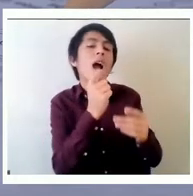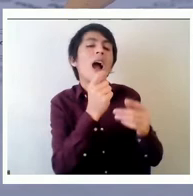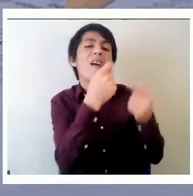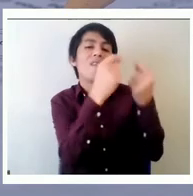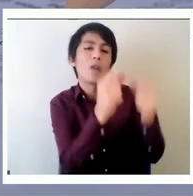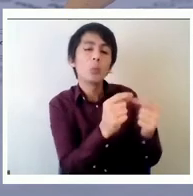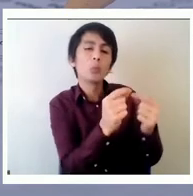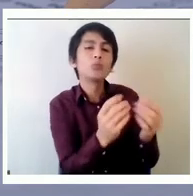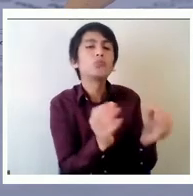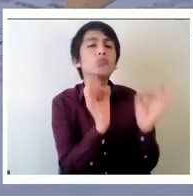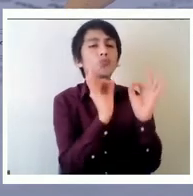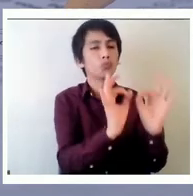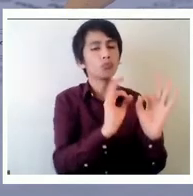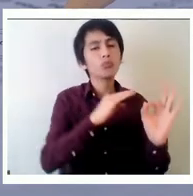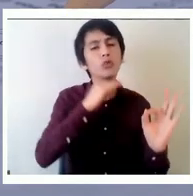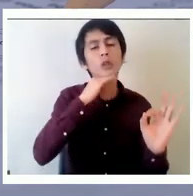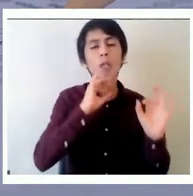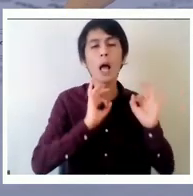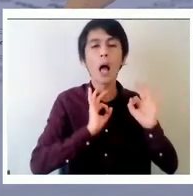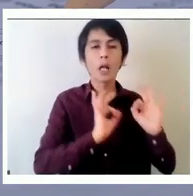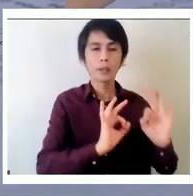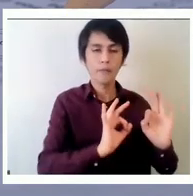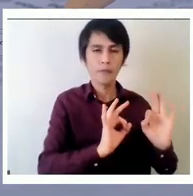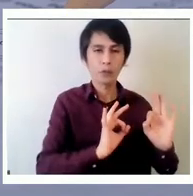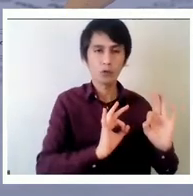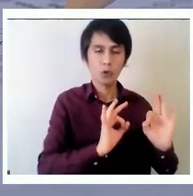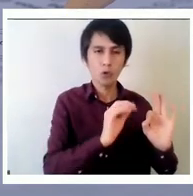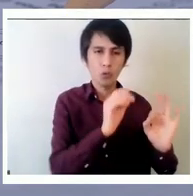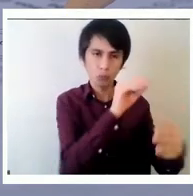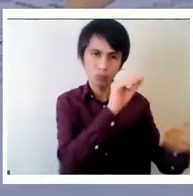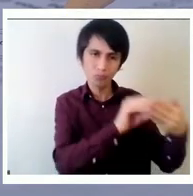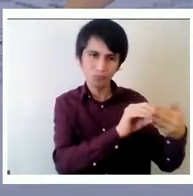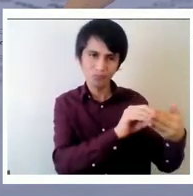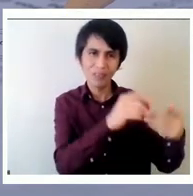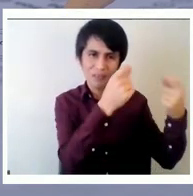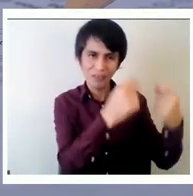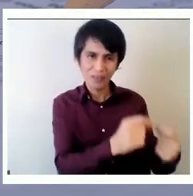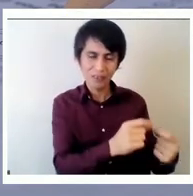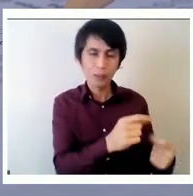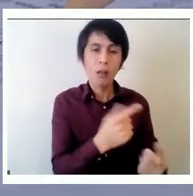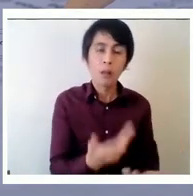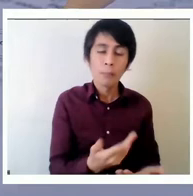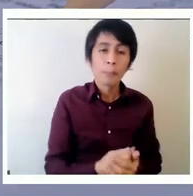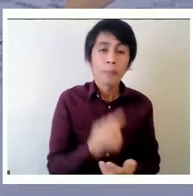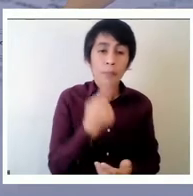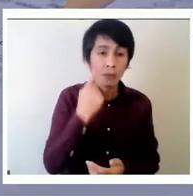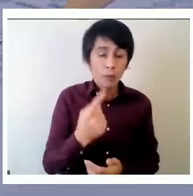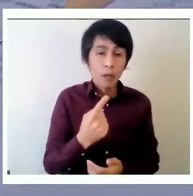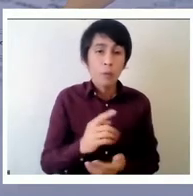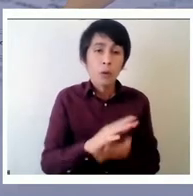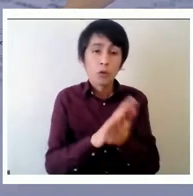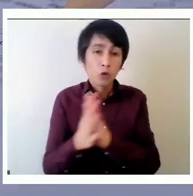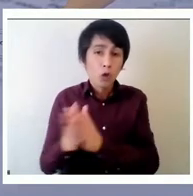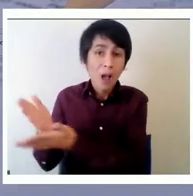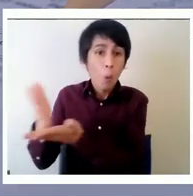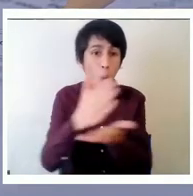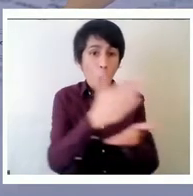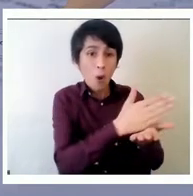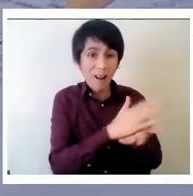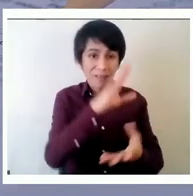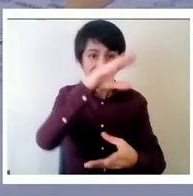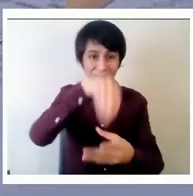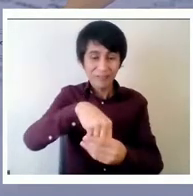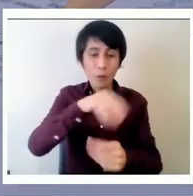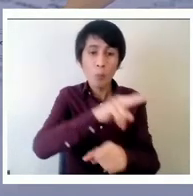y también el cualitativo podemos ver que en todas las escuelas primarias los maestros tienen más confianza al utilizar